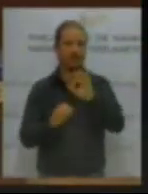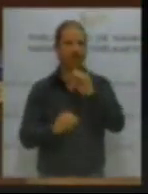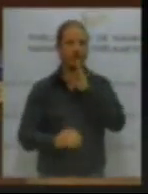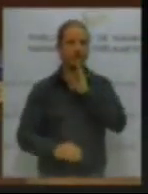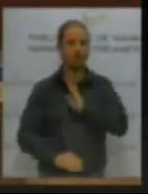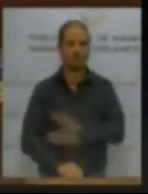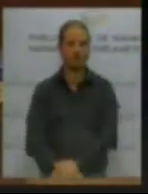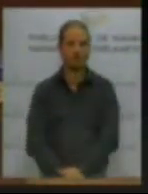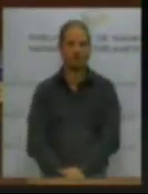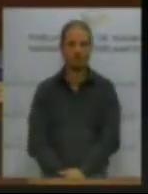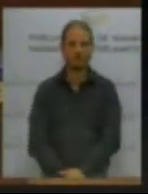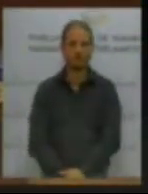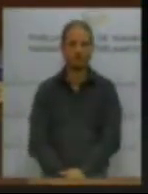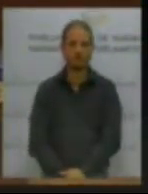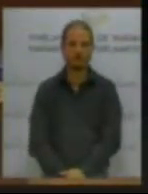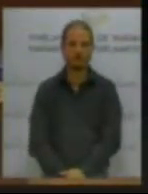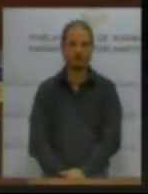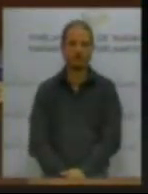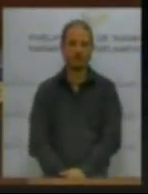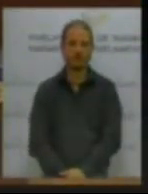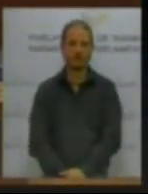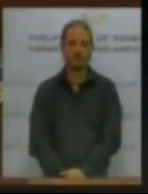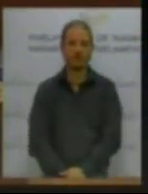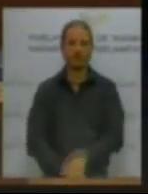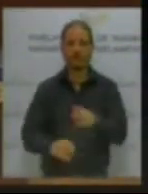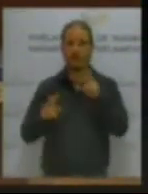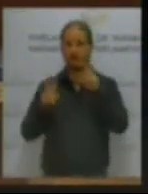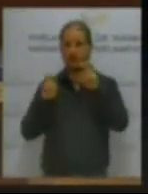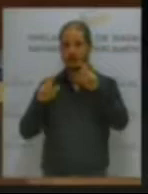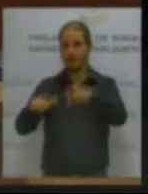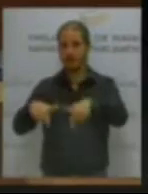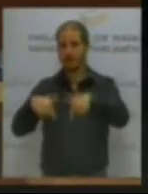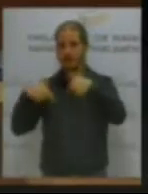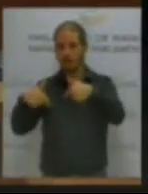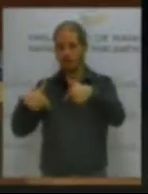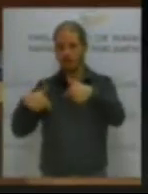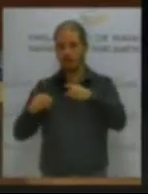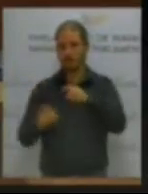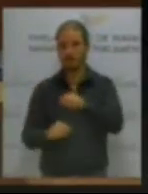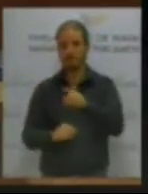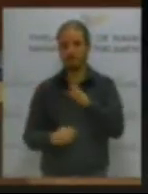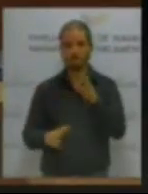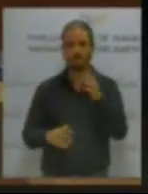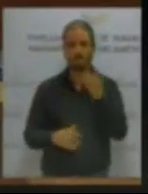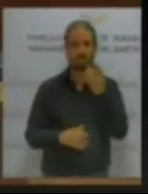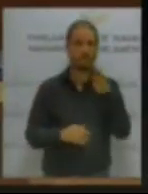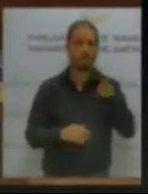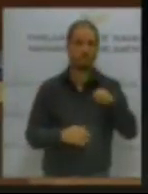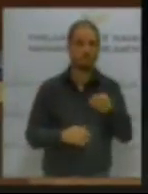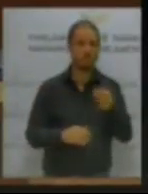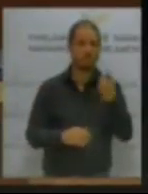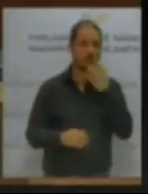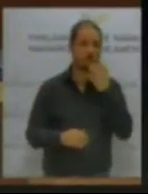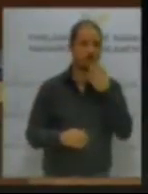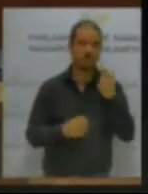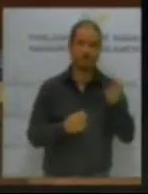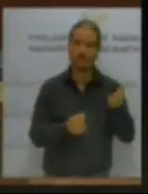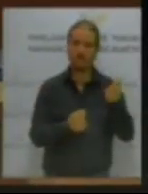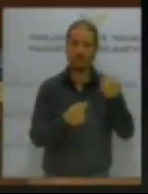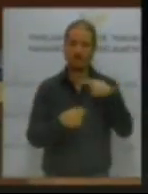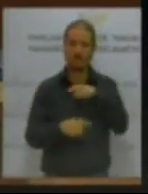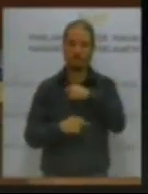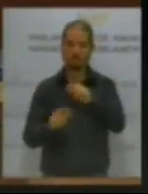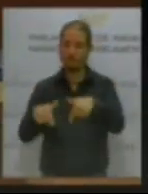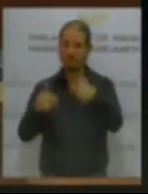Bueno, y en cuestión de residuos, también recordarle, señora Araiz, que poco ejemplo nos tiene que dar Bildu en esto.